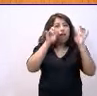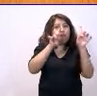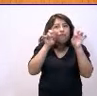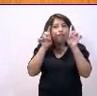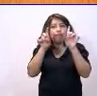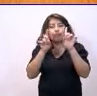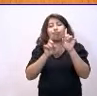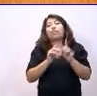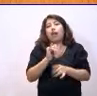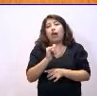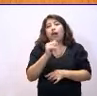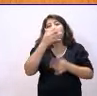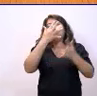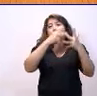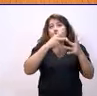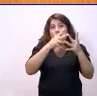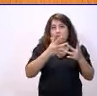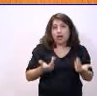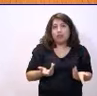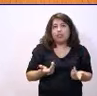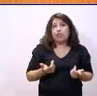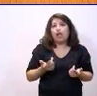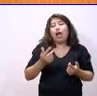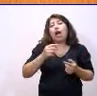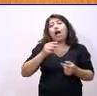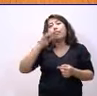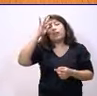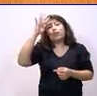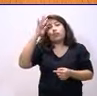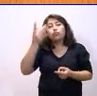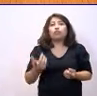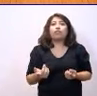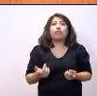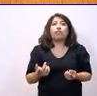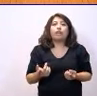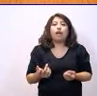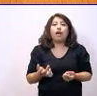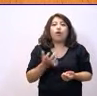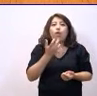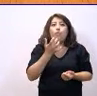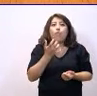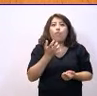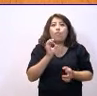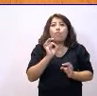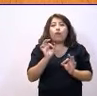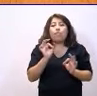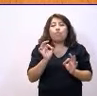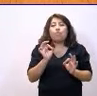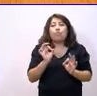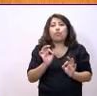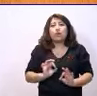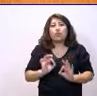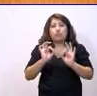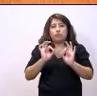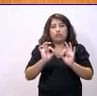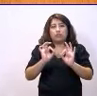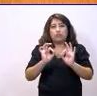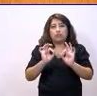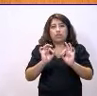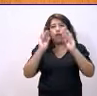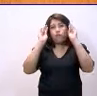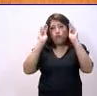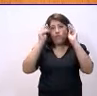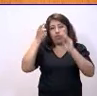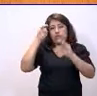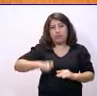problemas para dar matemáticas, va a haber problemas en filosofía y va a haber problemas, sobre todo, para las especialidades específicas de la formación